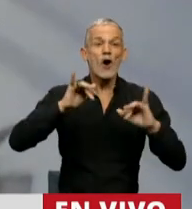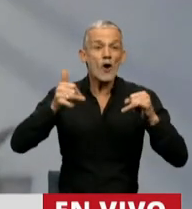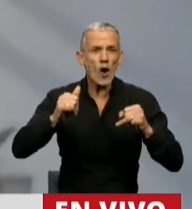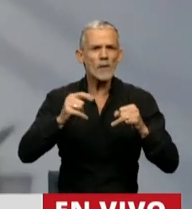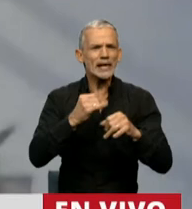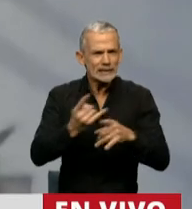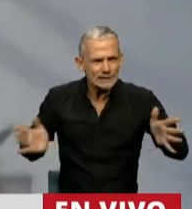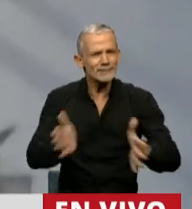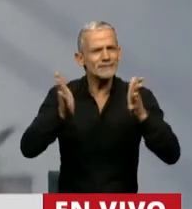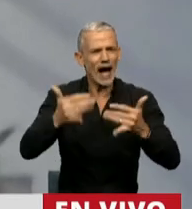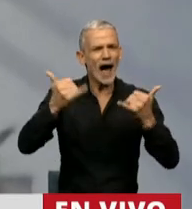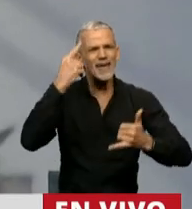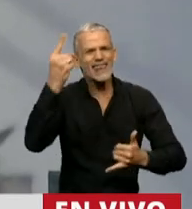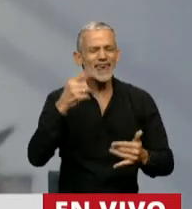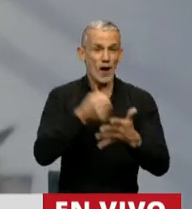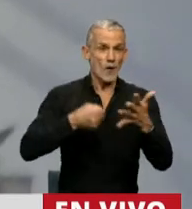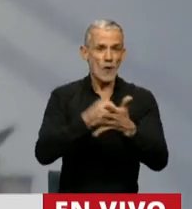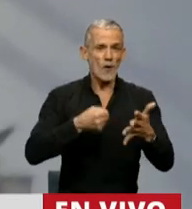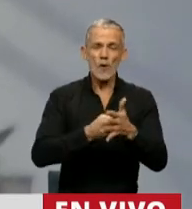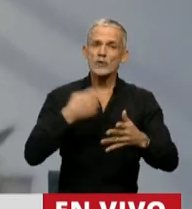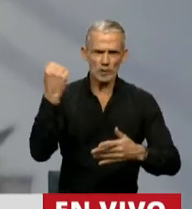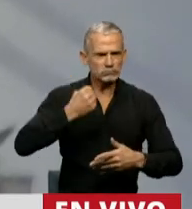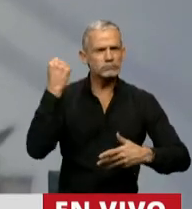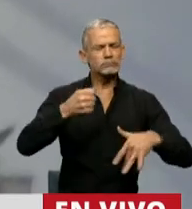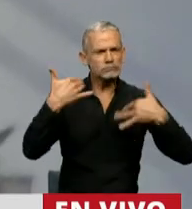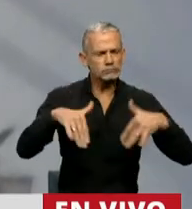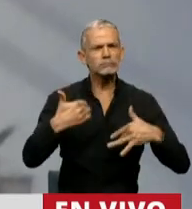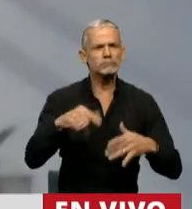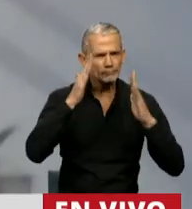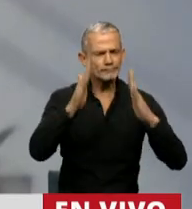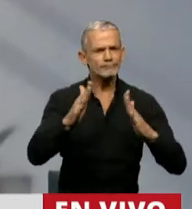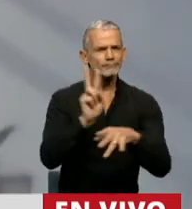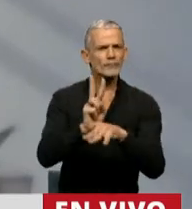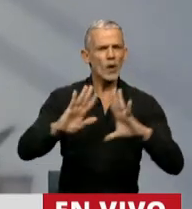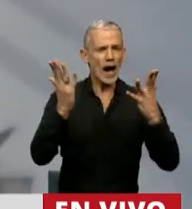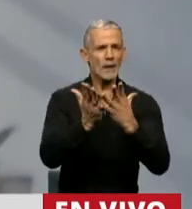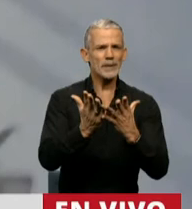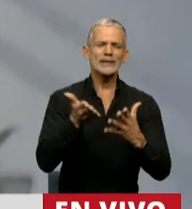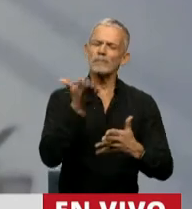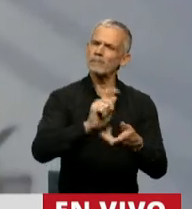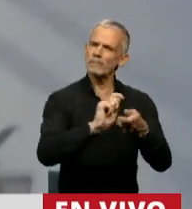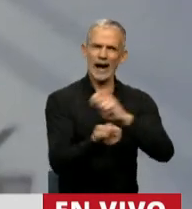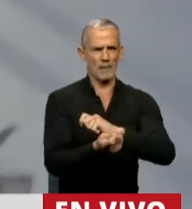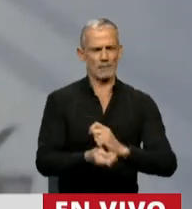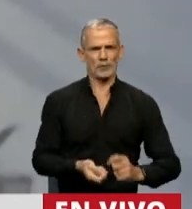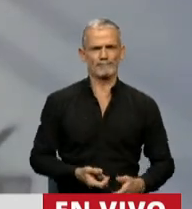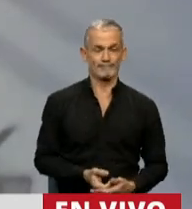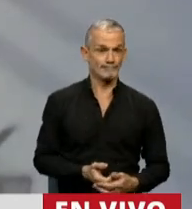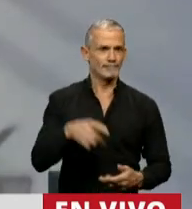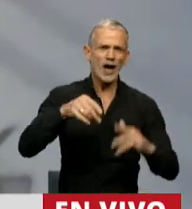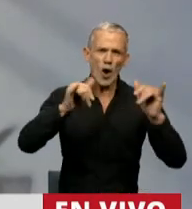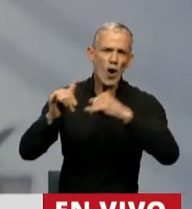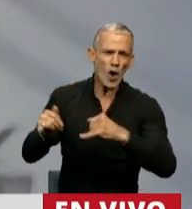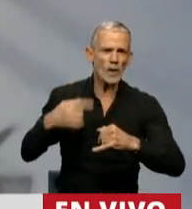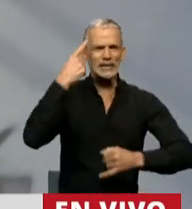alientan y desarrollan una lucha muy importante en este sentido, reclaman un cambio. Estos